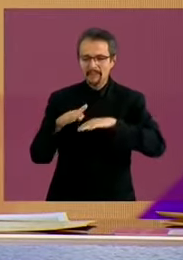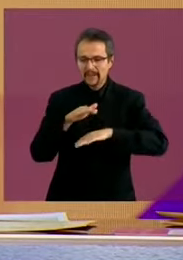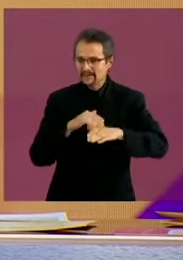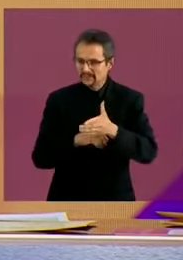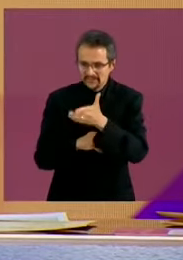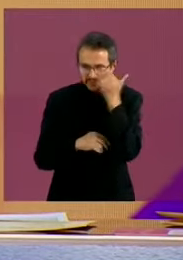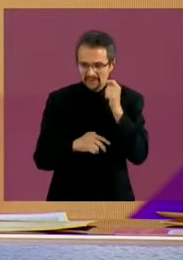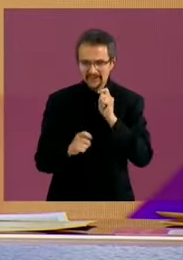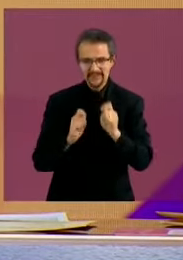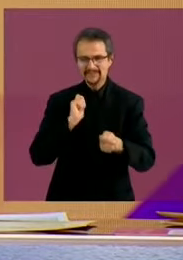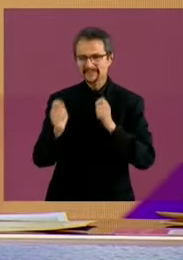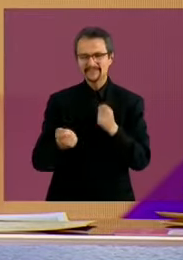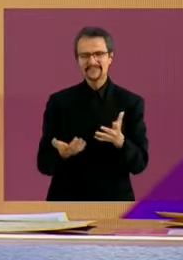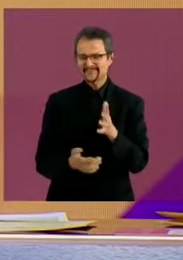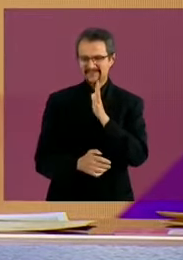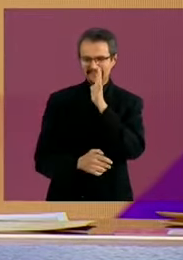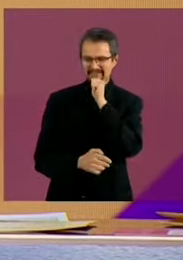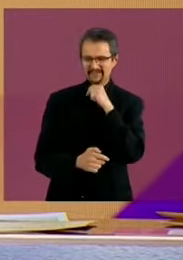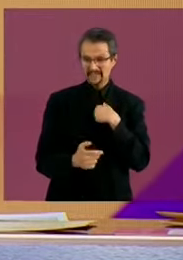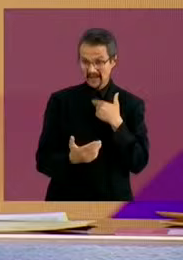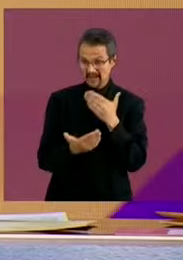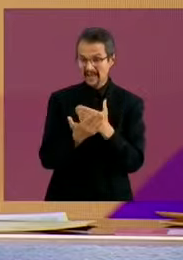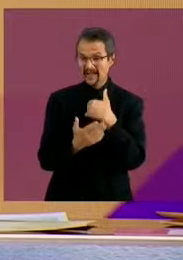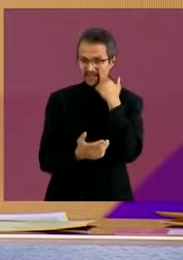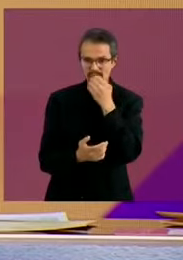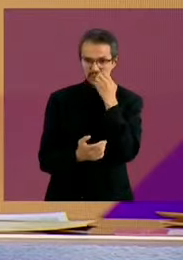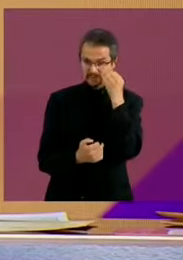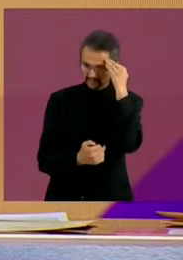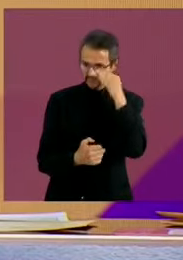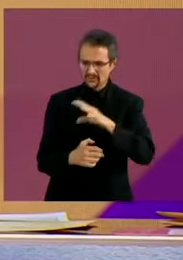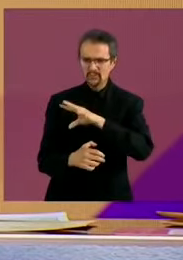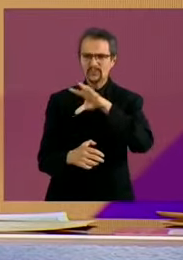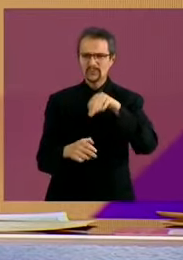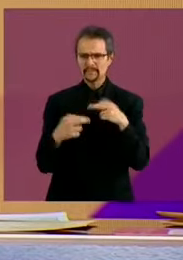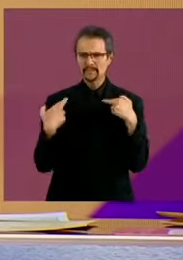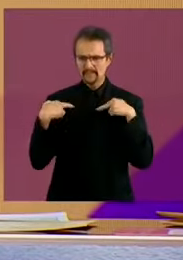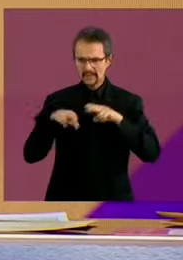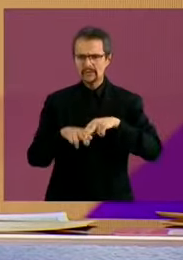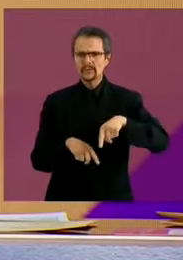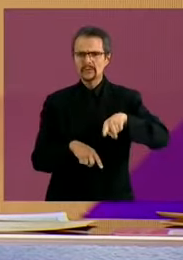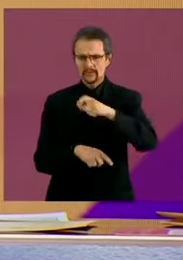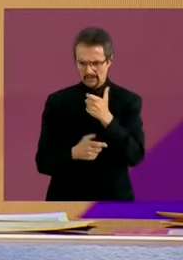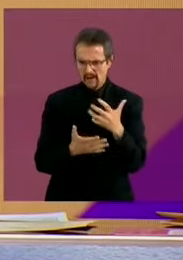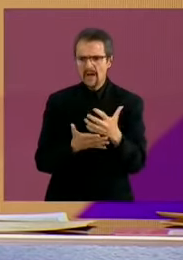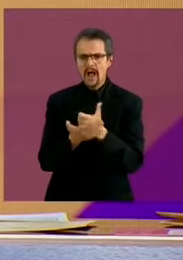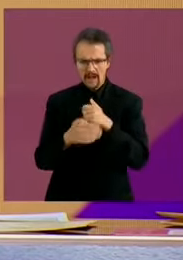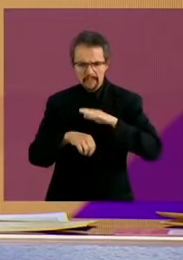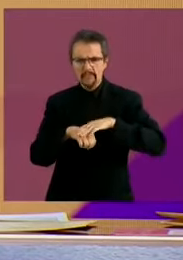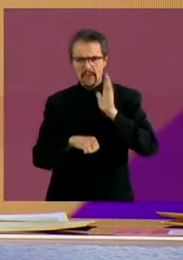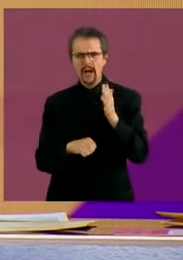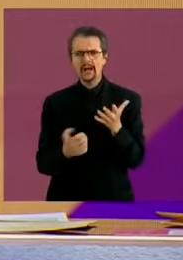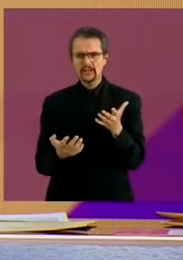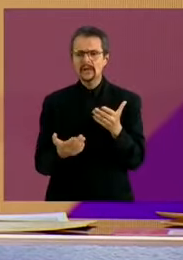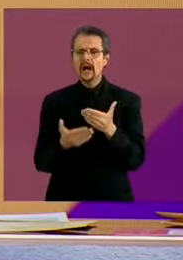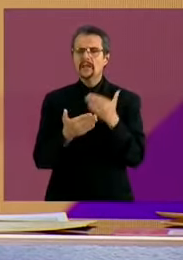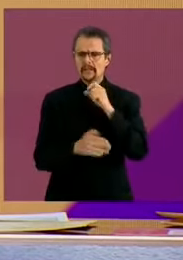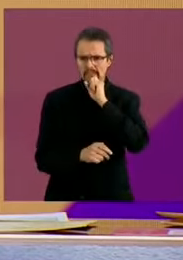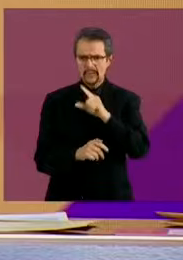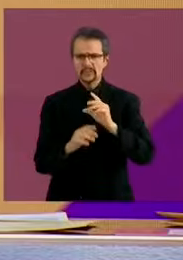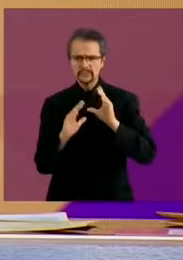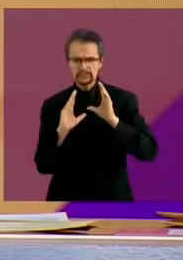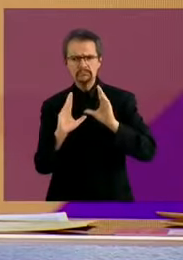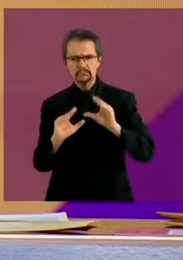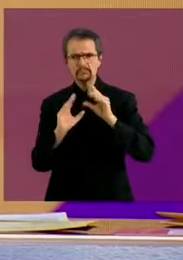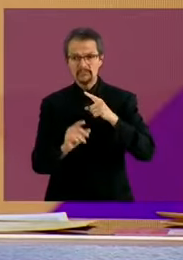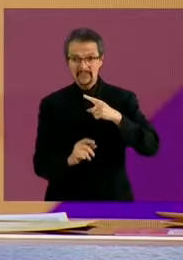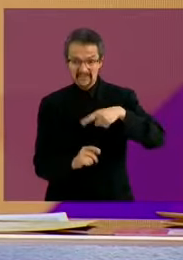Por eso propongo la escuela de tiempo completo, donde los maestros podrán ganar más a través de una capacitación y transparentar